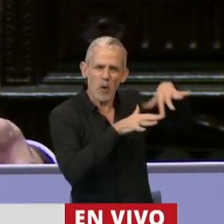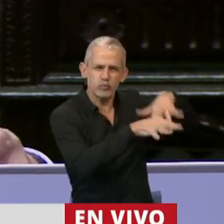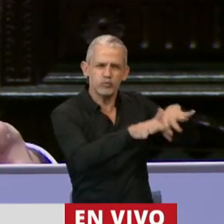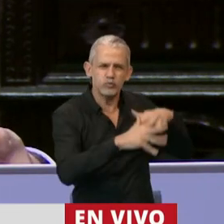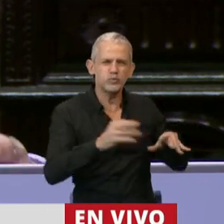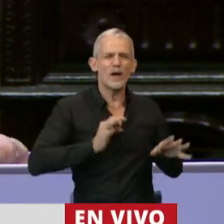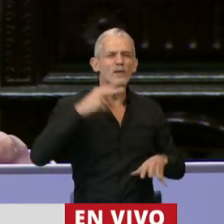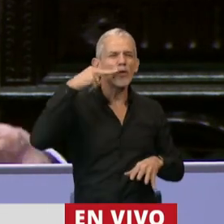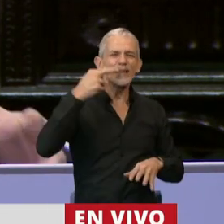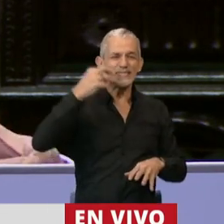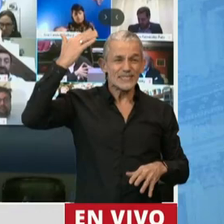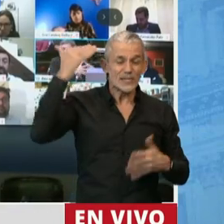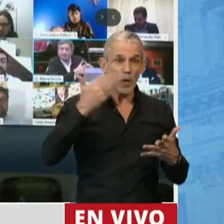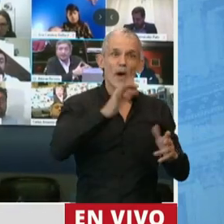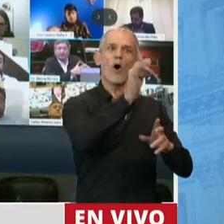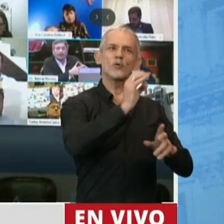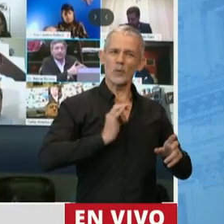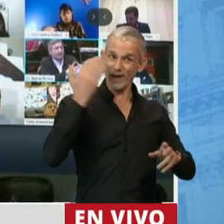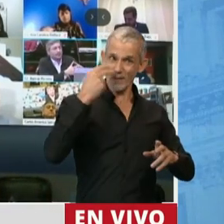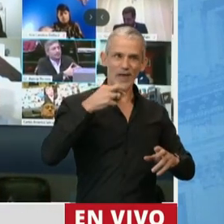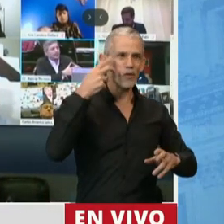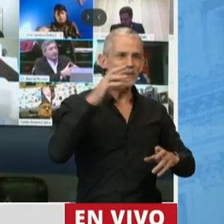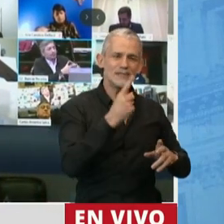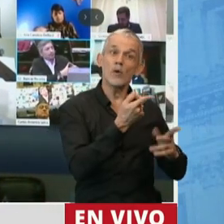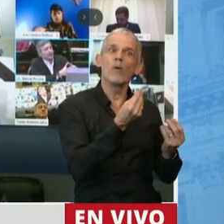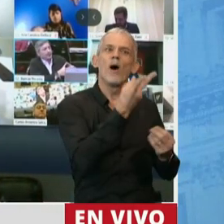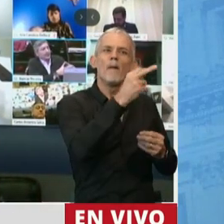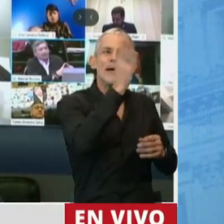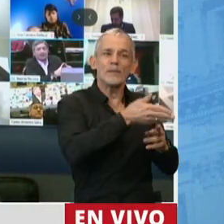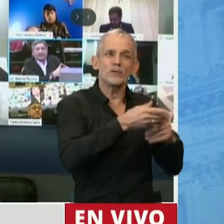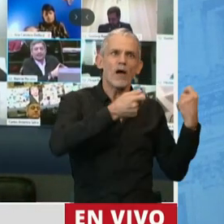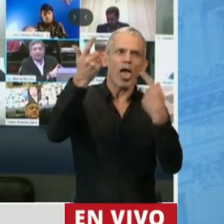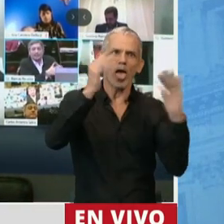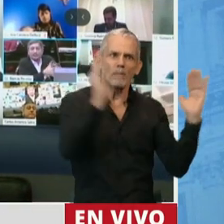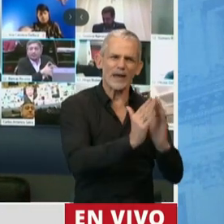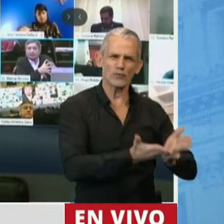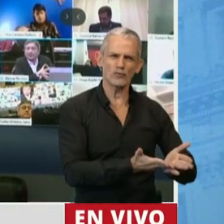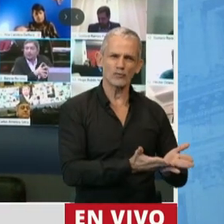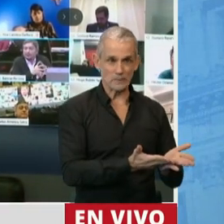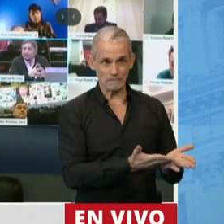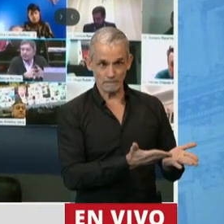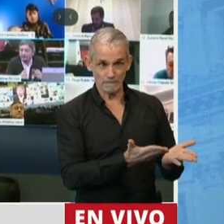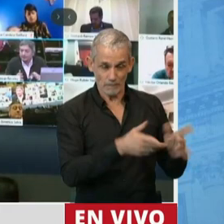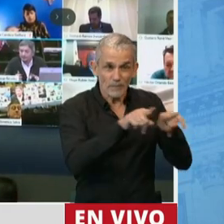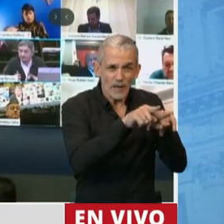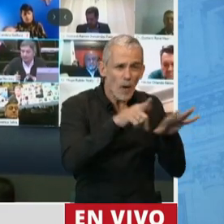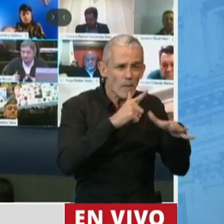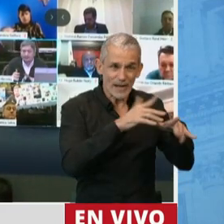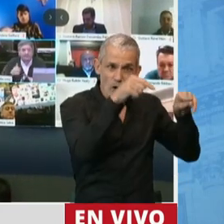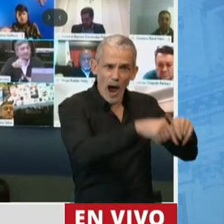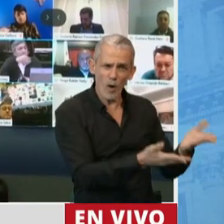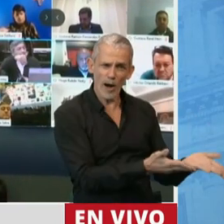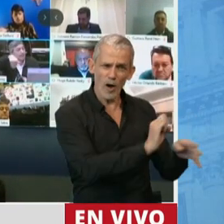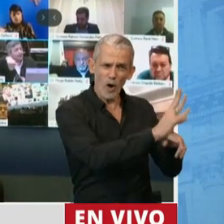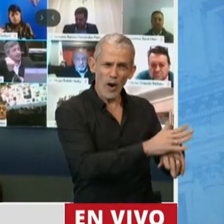en el 2019 en octubre de aquel año se le cayeron 20% las exportaciones casi similarmente a lo que se le cayó ahora